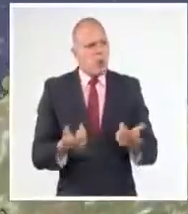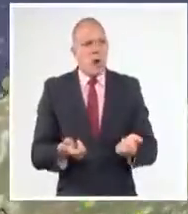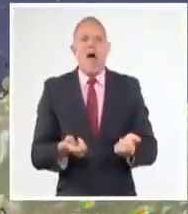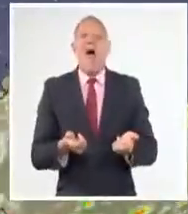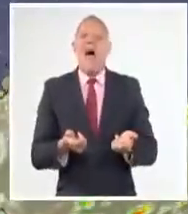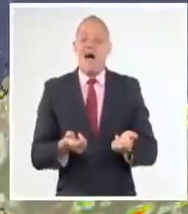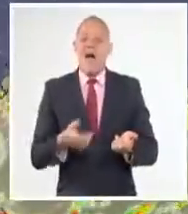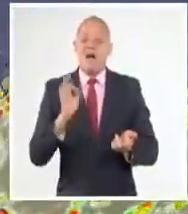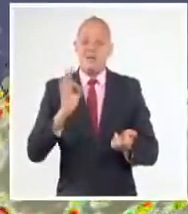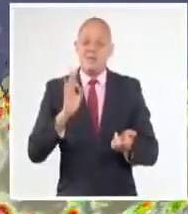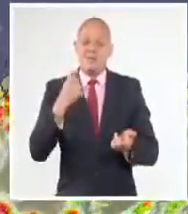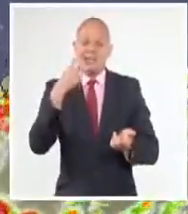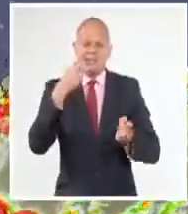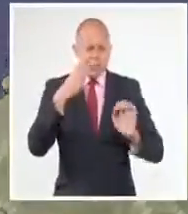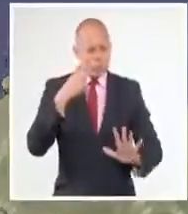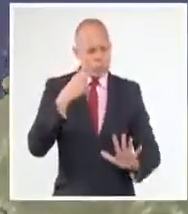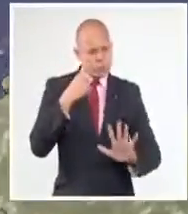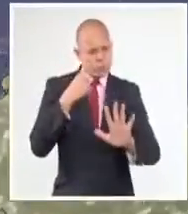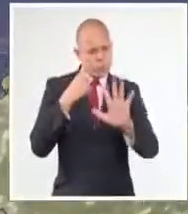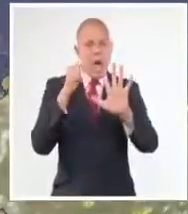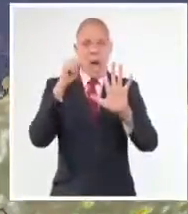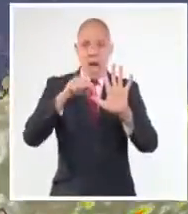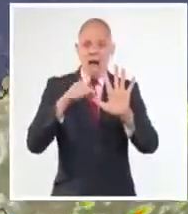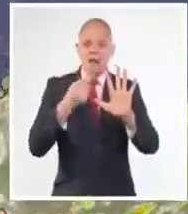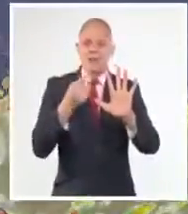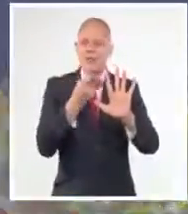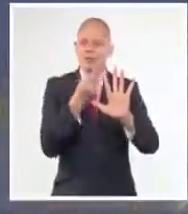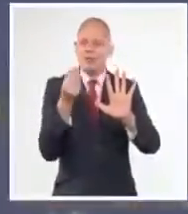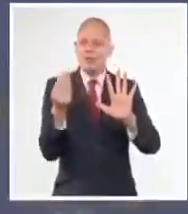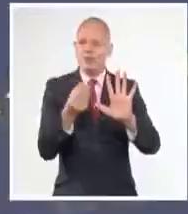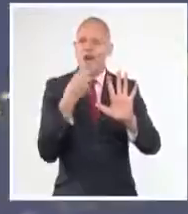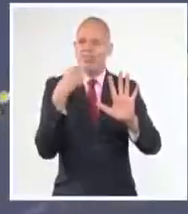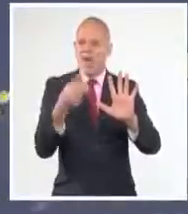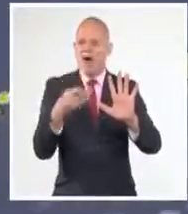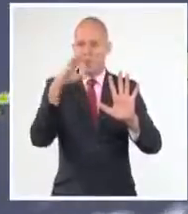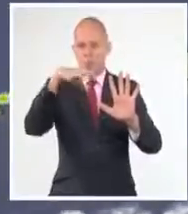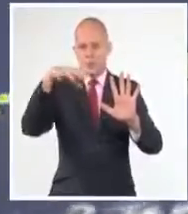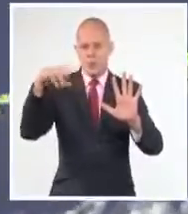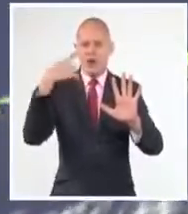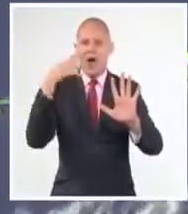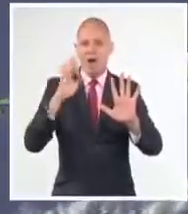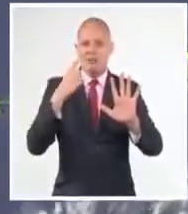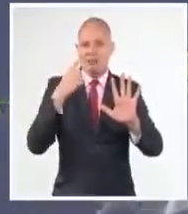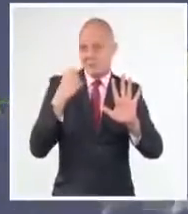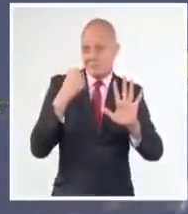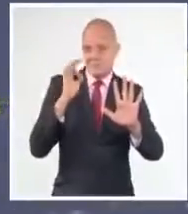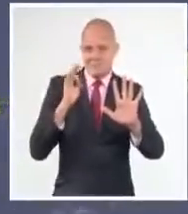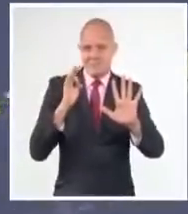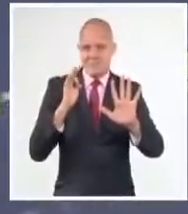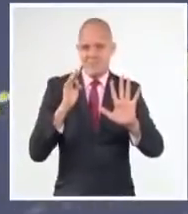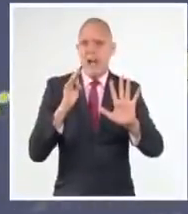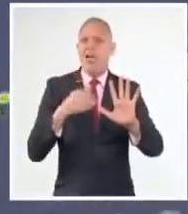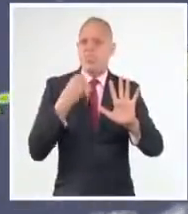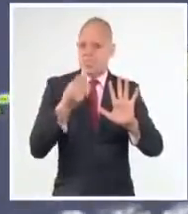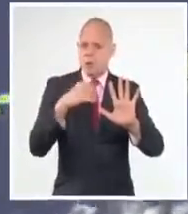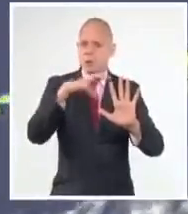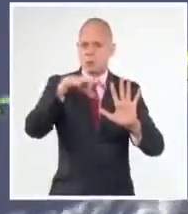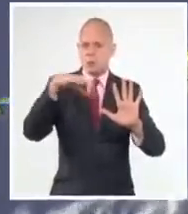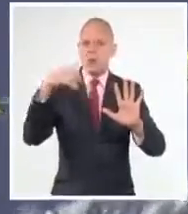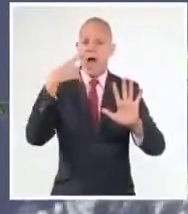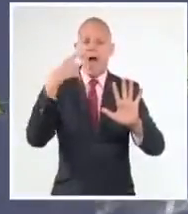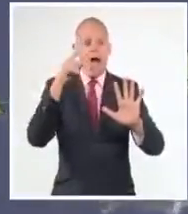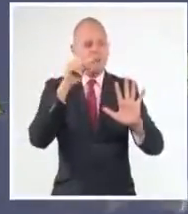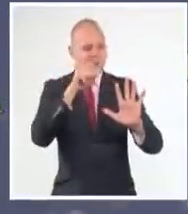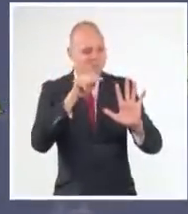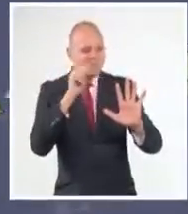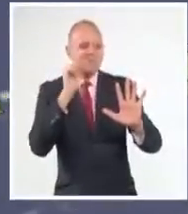de región sur sobre gran parte de nuestro país que ha incentivado la actividad de nublados con chubascos, lluvias y tormentas eléctricas. Aquí se puede